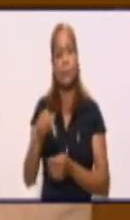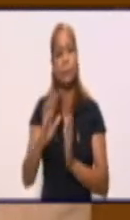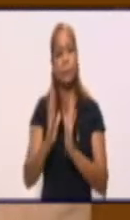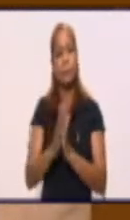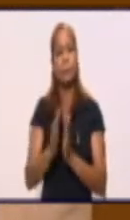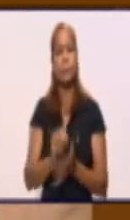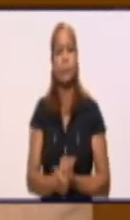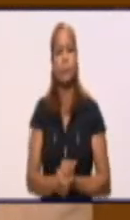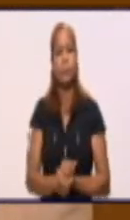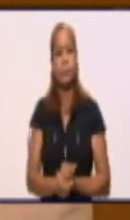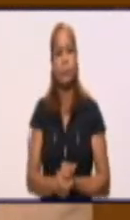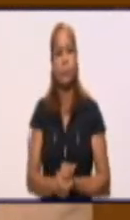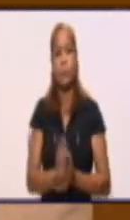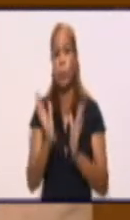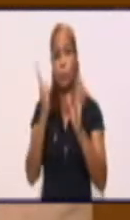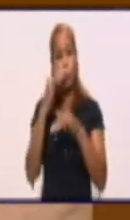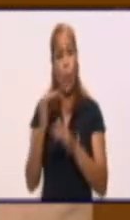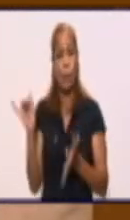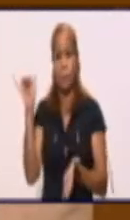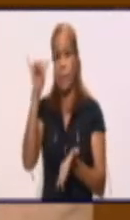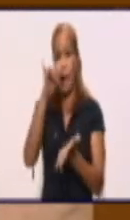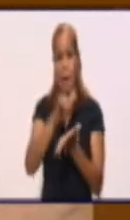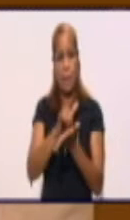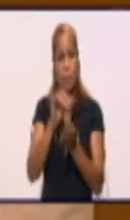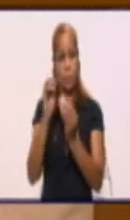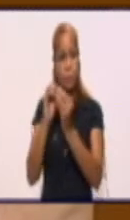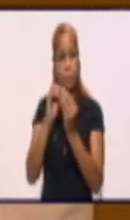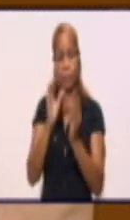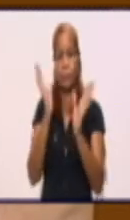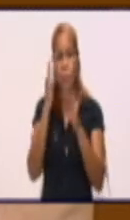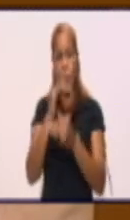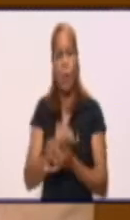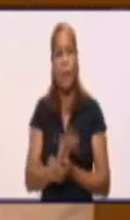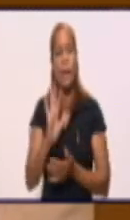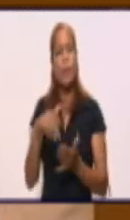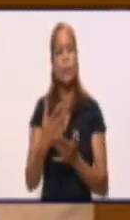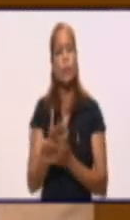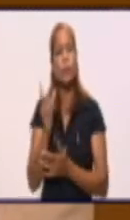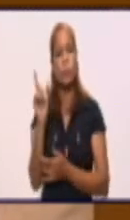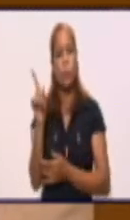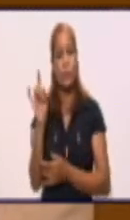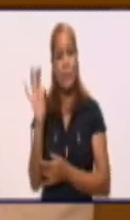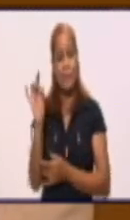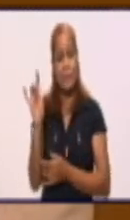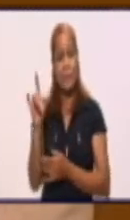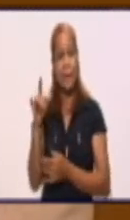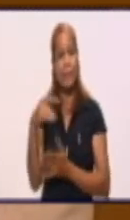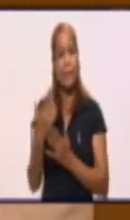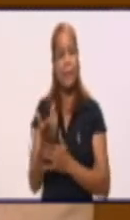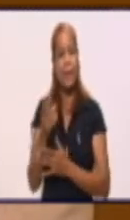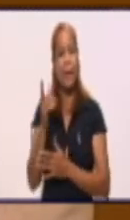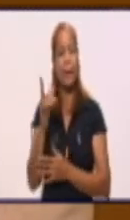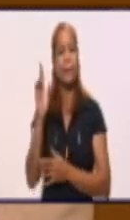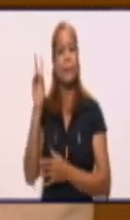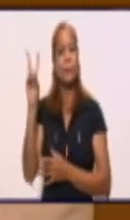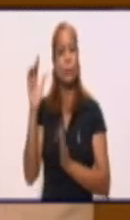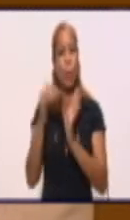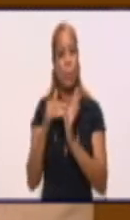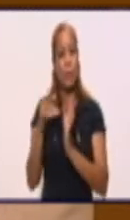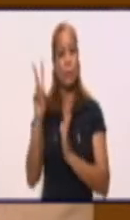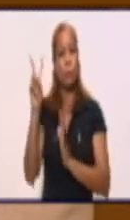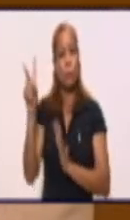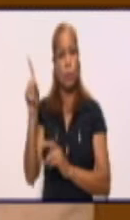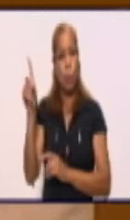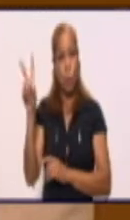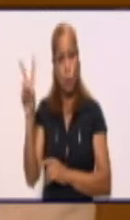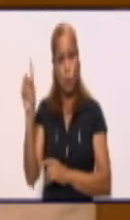con fuente de infección en el extranjero. En los últimos 15 días, la provincia reporta 2.212 personas ya confirmadas a